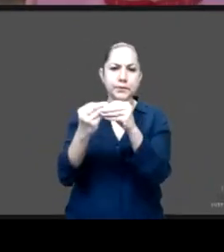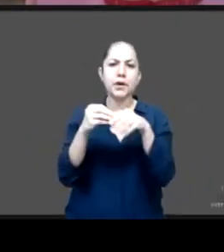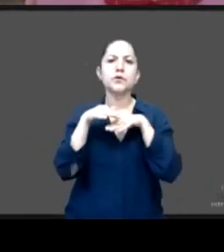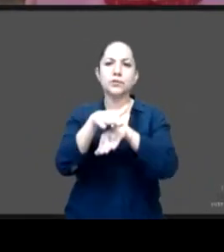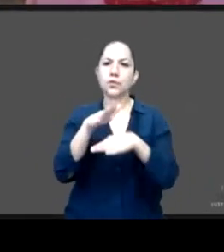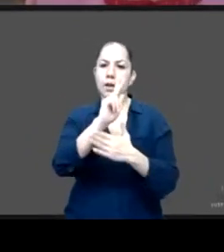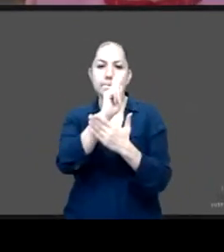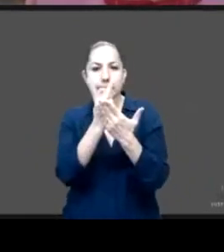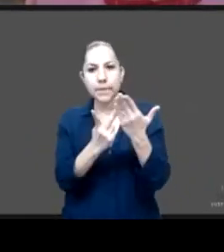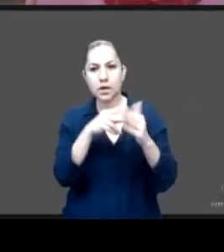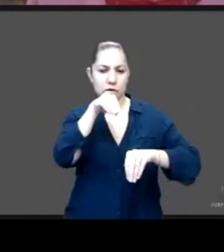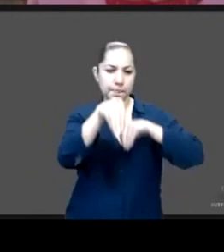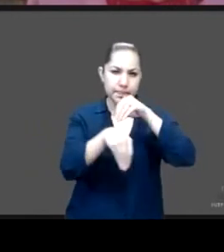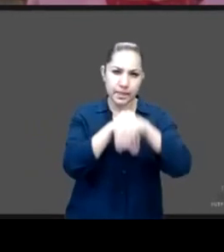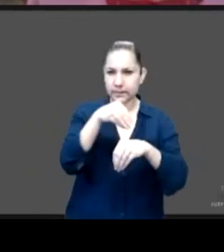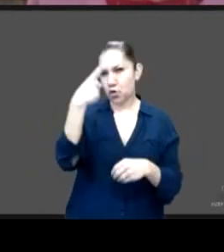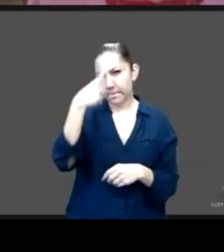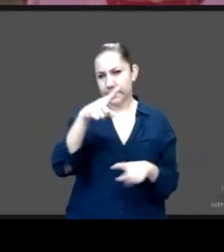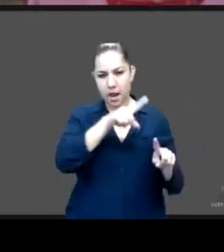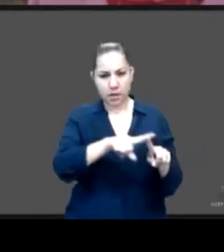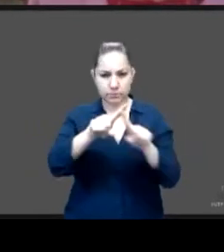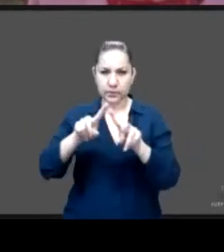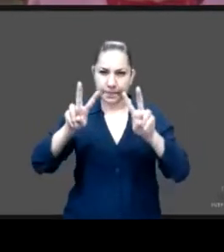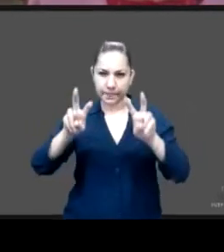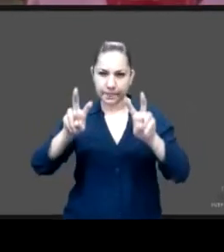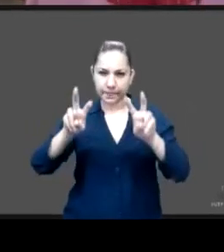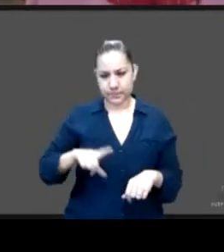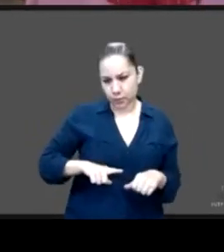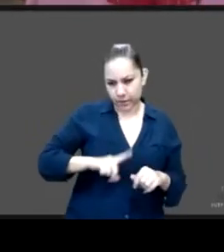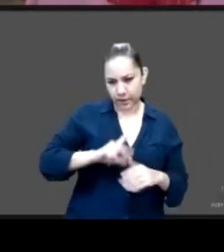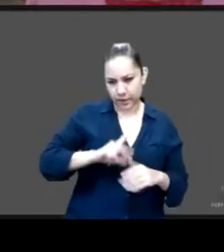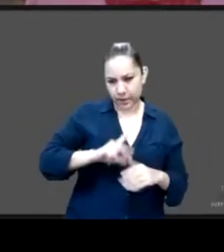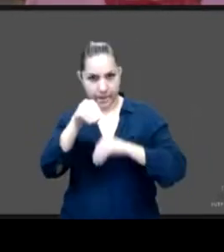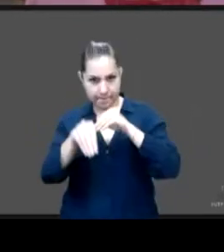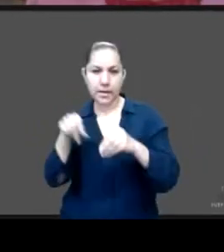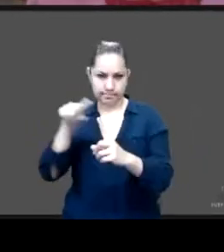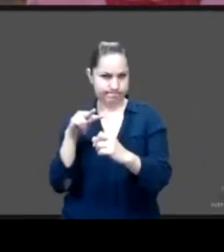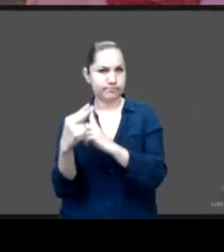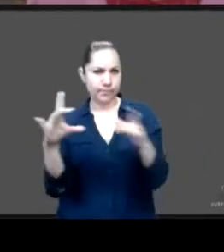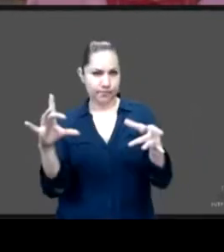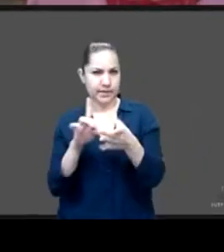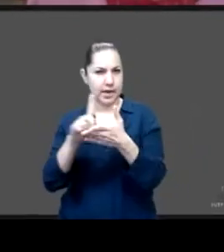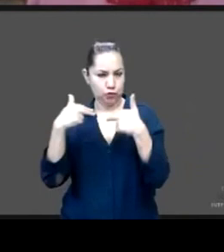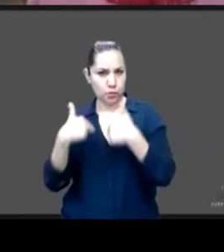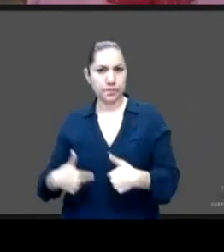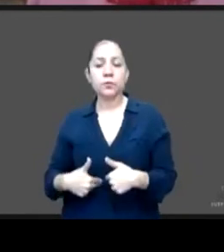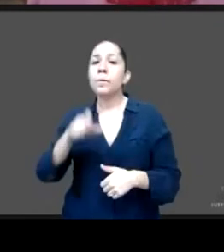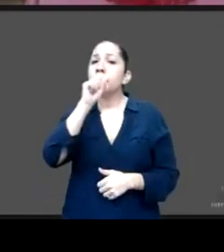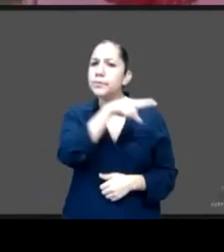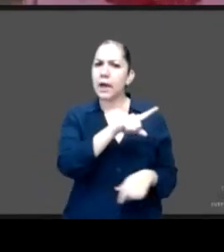políticas públicas en salud, con enfoque de género y derechos humanos, y es autora de diversas publicaciones.